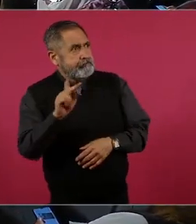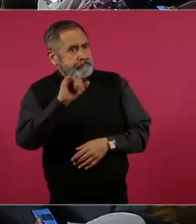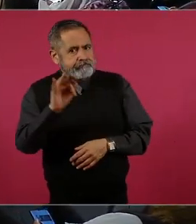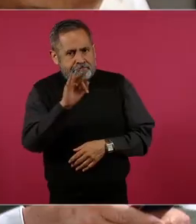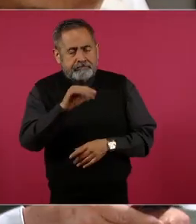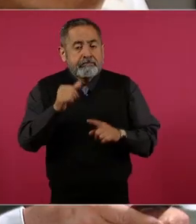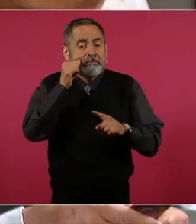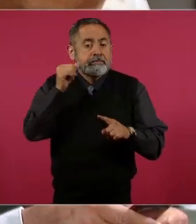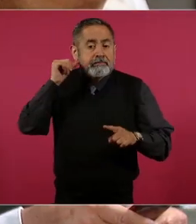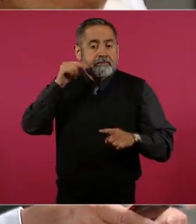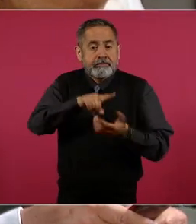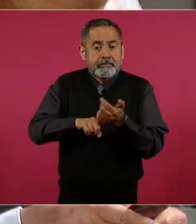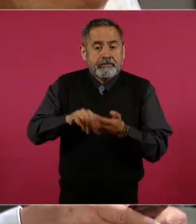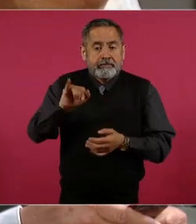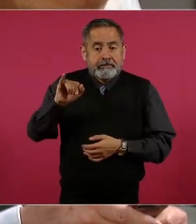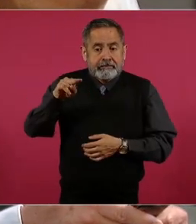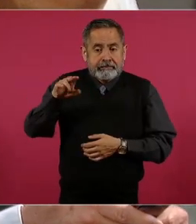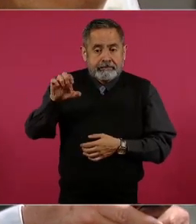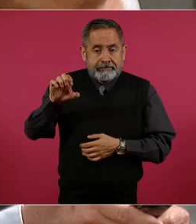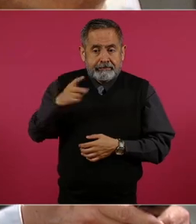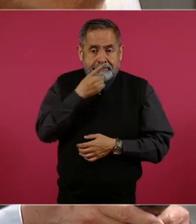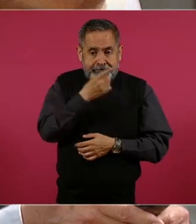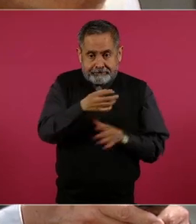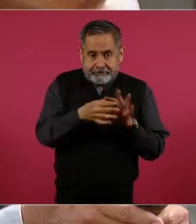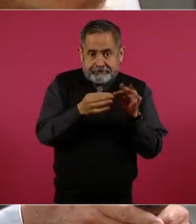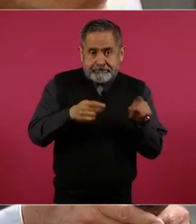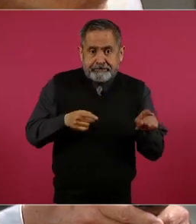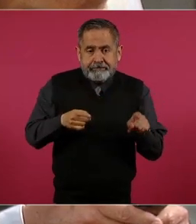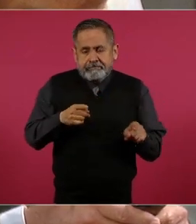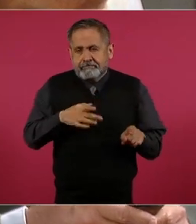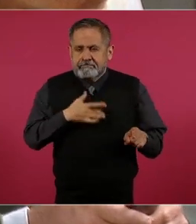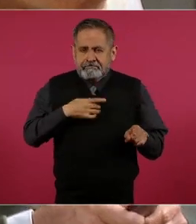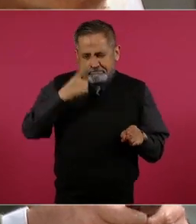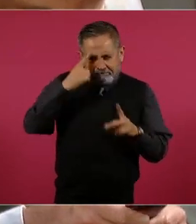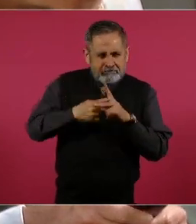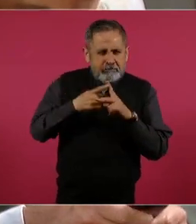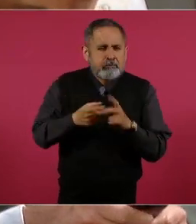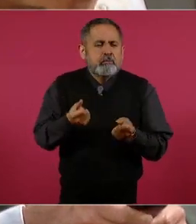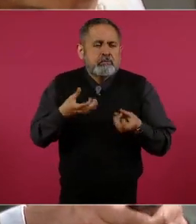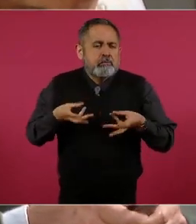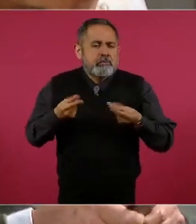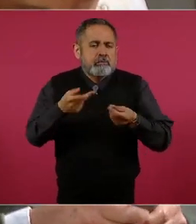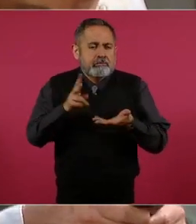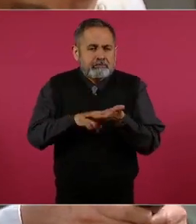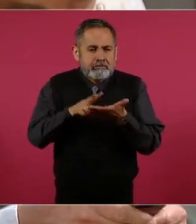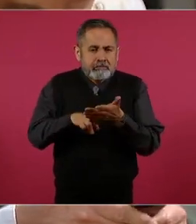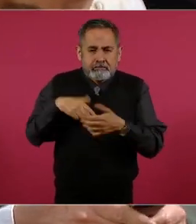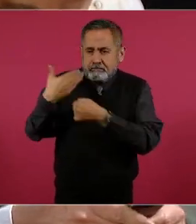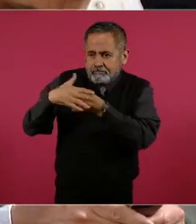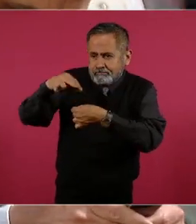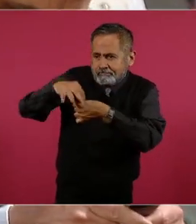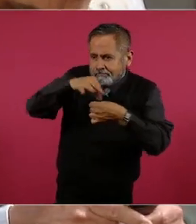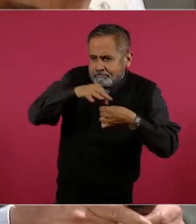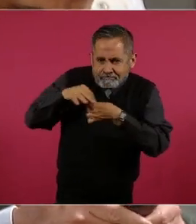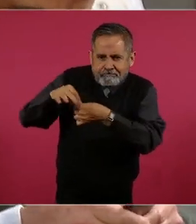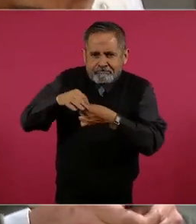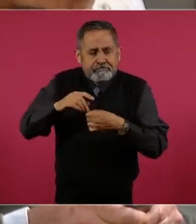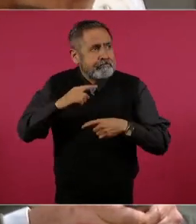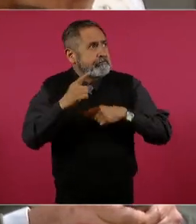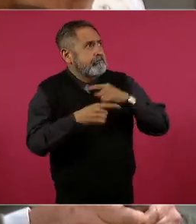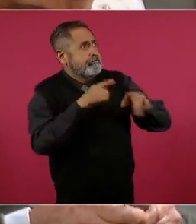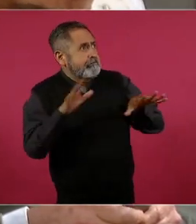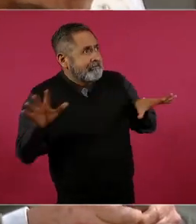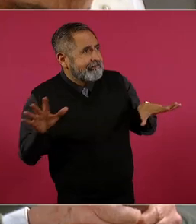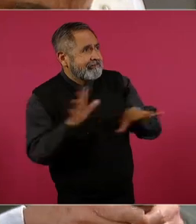la consejera presidenta del INE comentaba estimar cuánto podría costar una elección de este tamaño para elegir a todos los